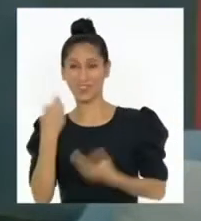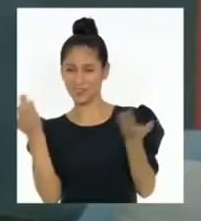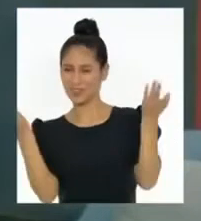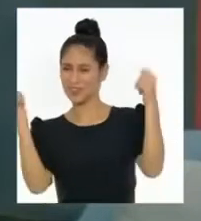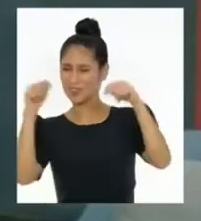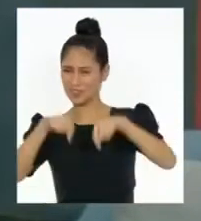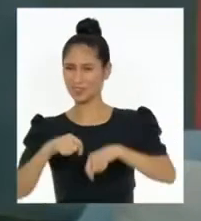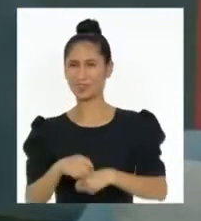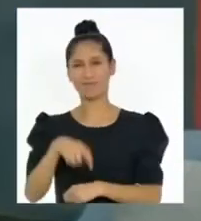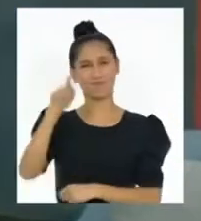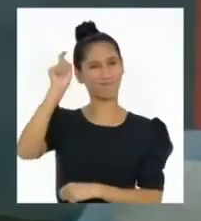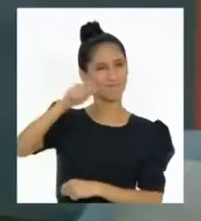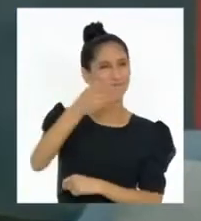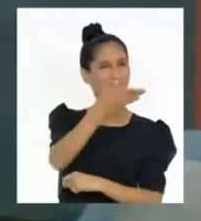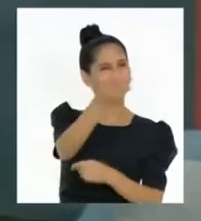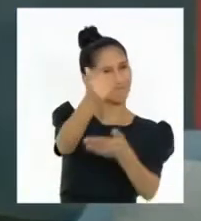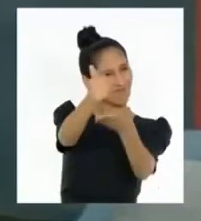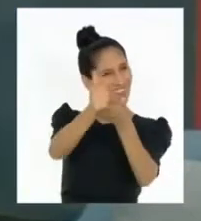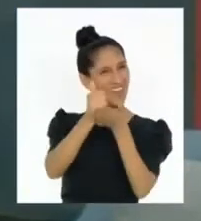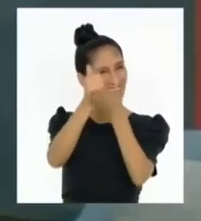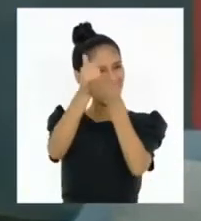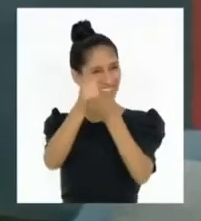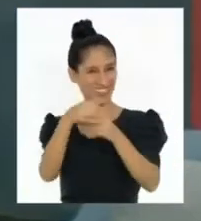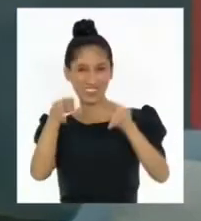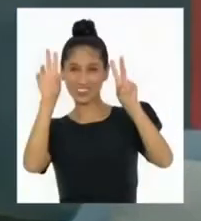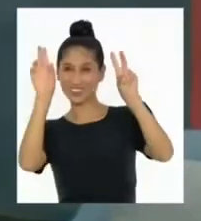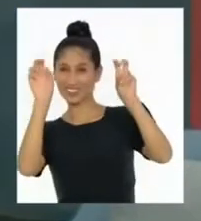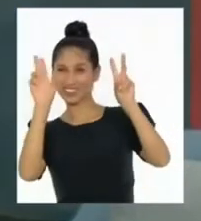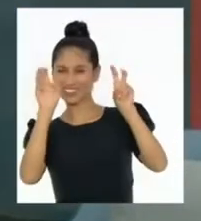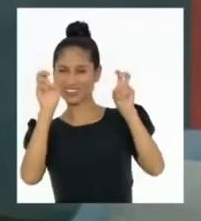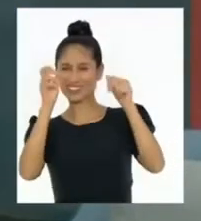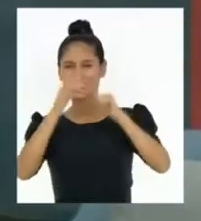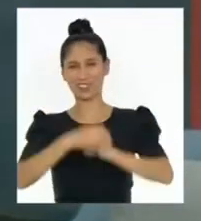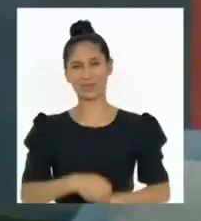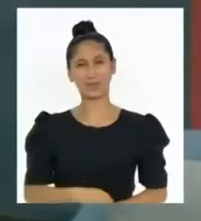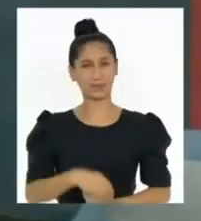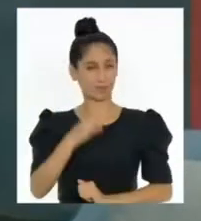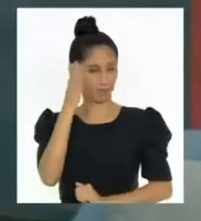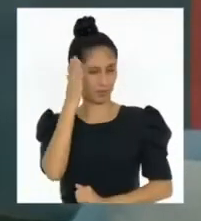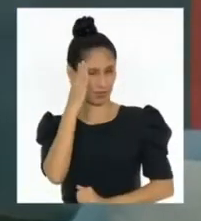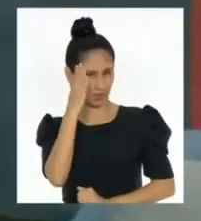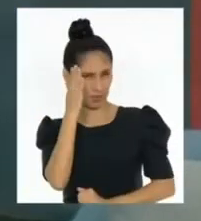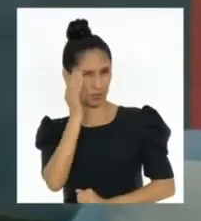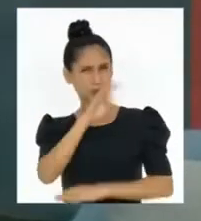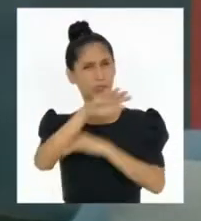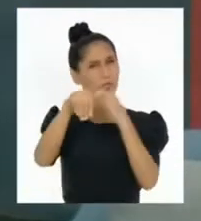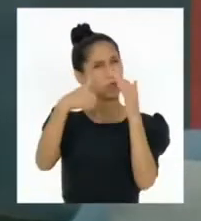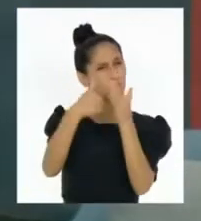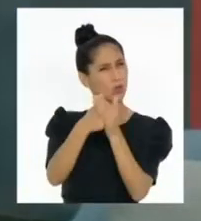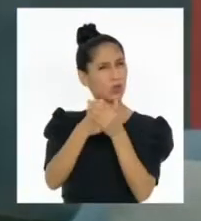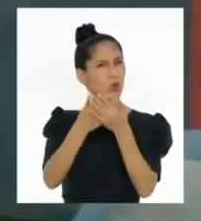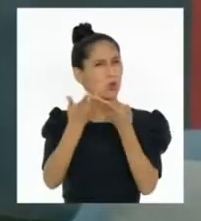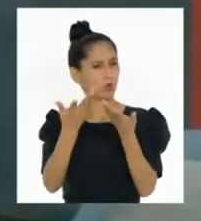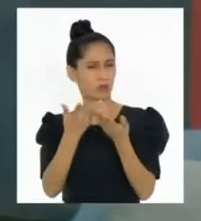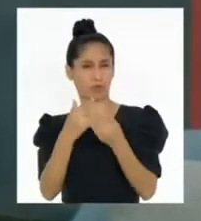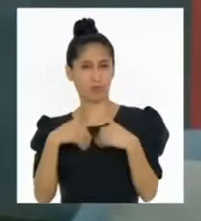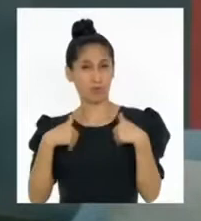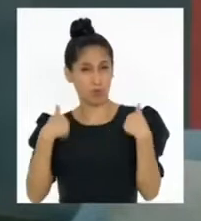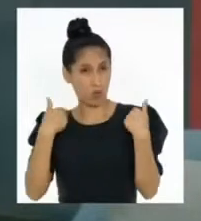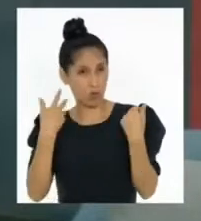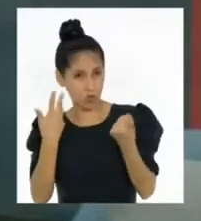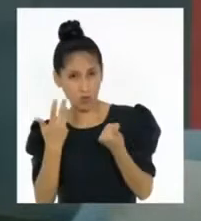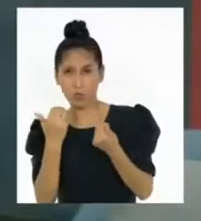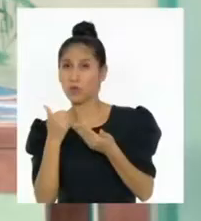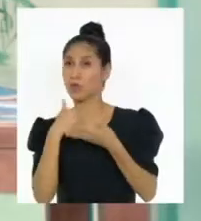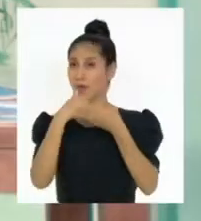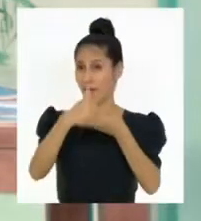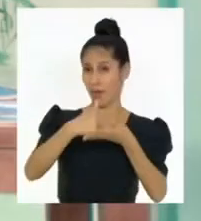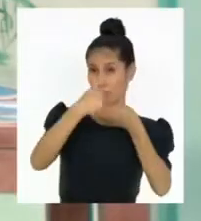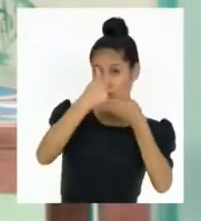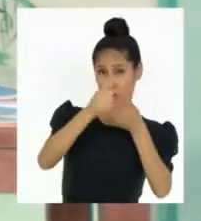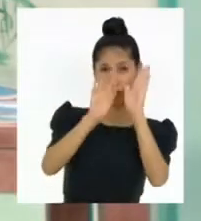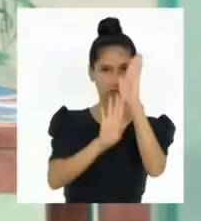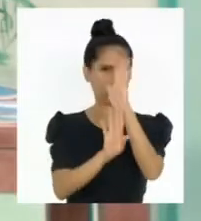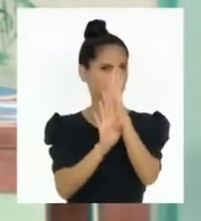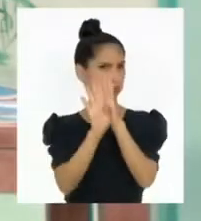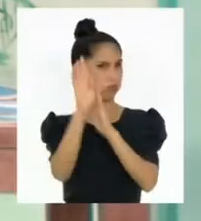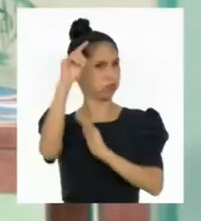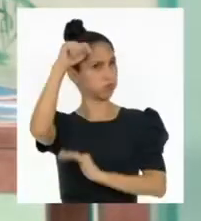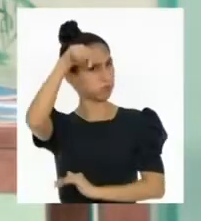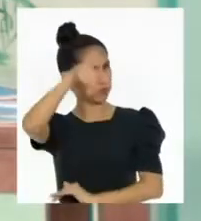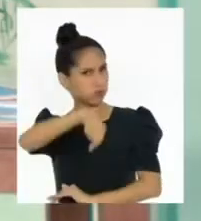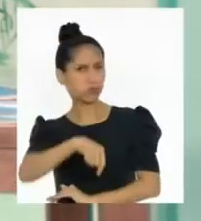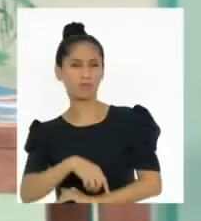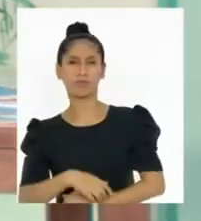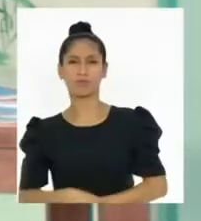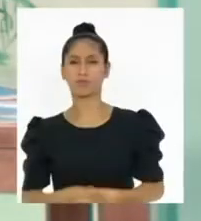necesitamos su ayuda con este tema. Creemos que como ciudadanas y ciudadanos, podemos hacer mucho por el desarrollo del país. Y por